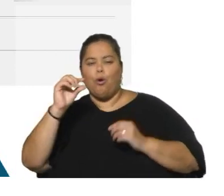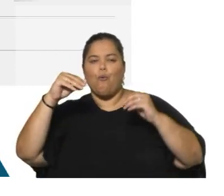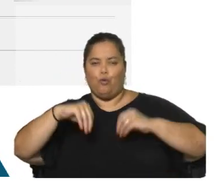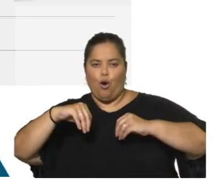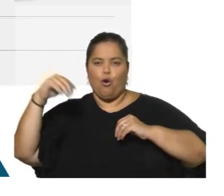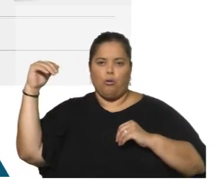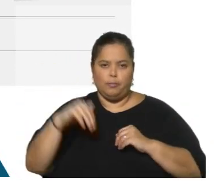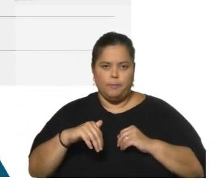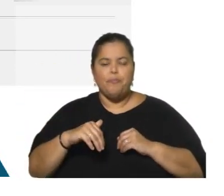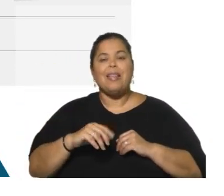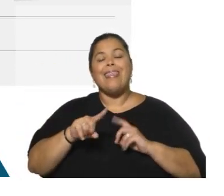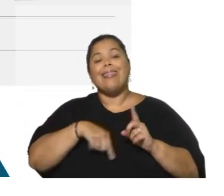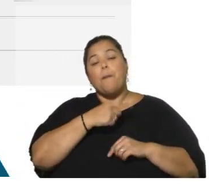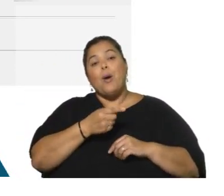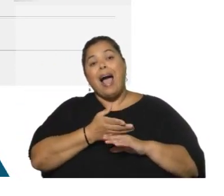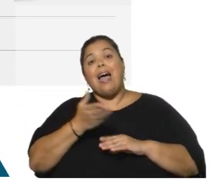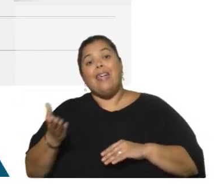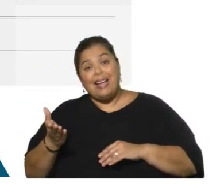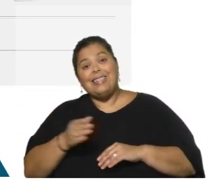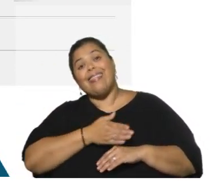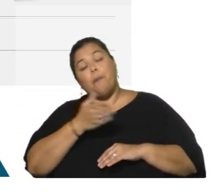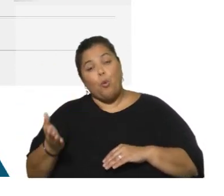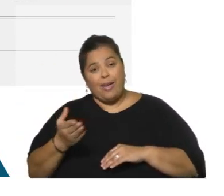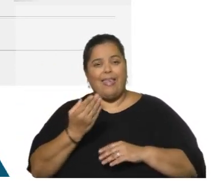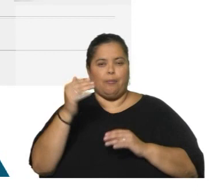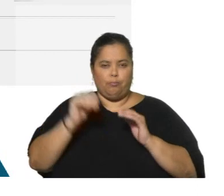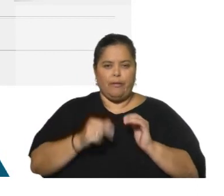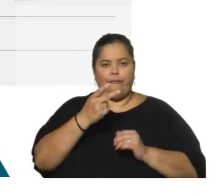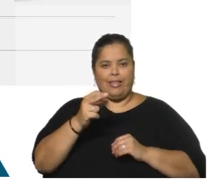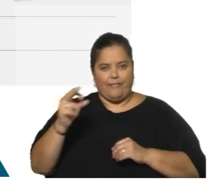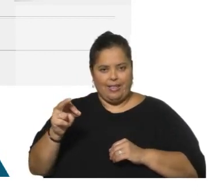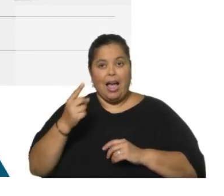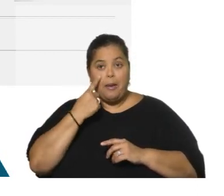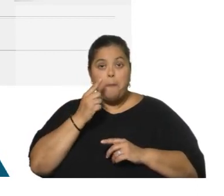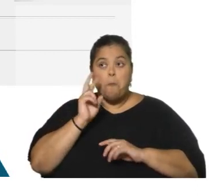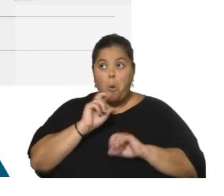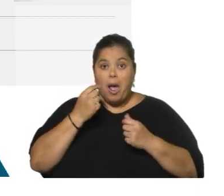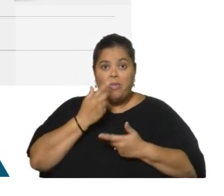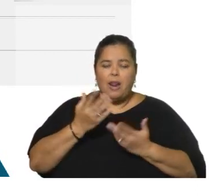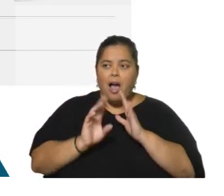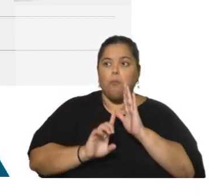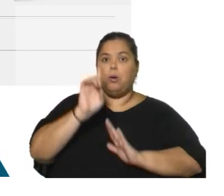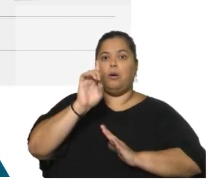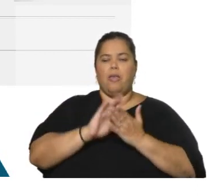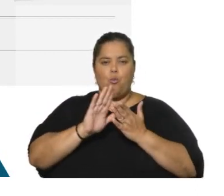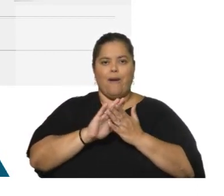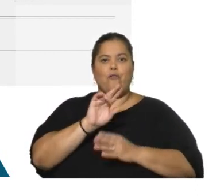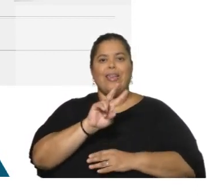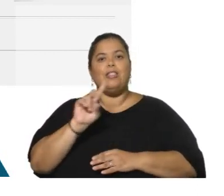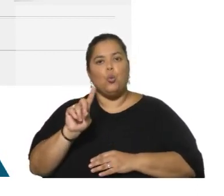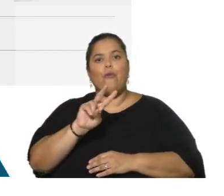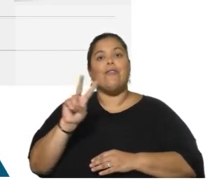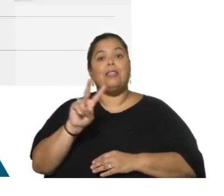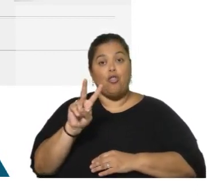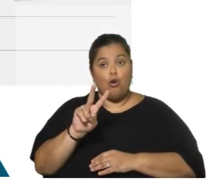la derecha, pospandemia, después de esa caída de 2020, se ve el rebote de 2021 y 2022. Cabe destacar que con el dato